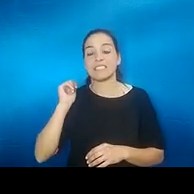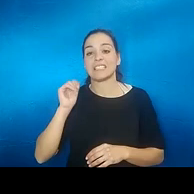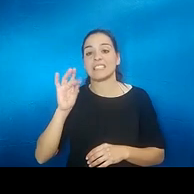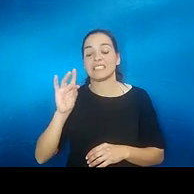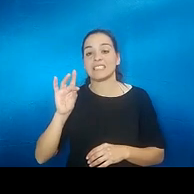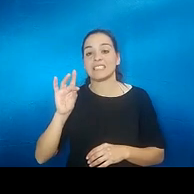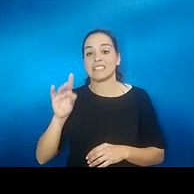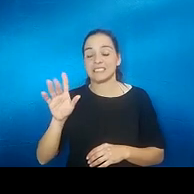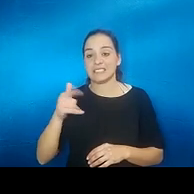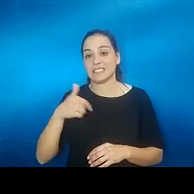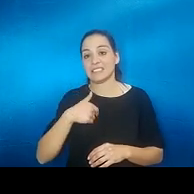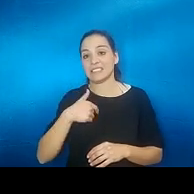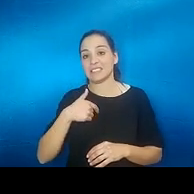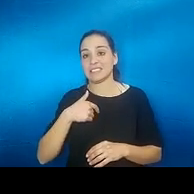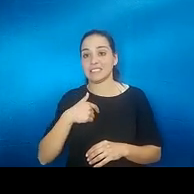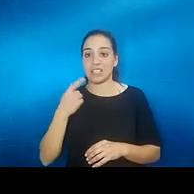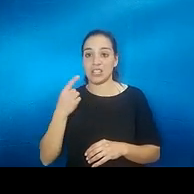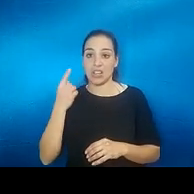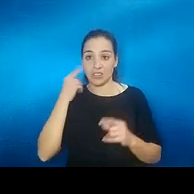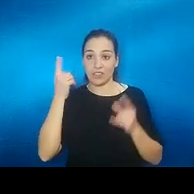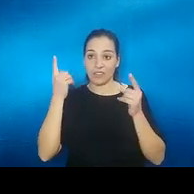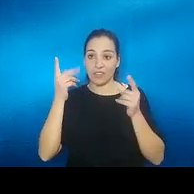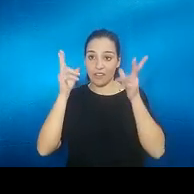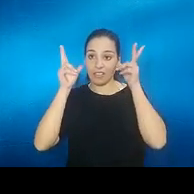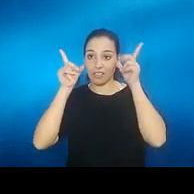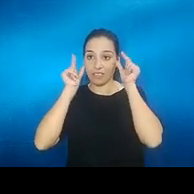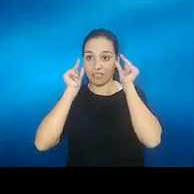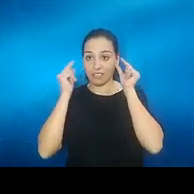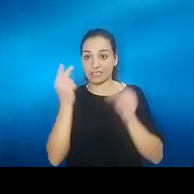pérdida en los dos lados tengo pérdida auditiva